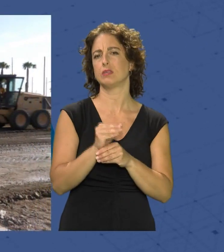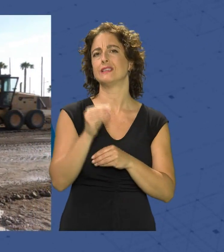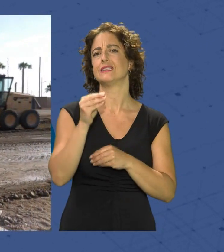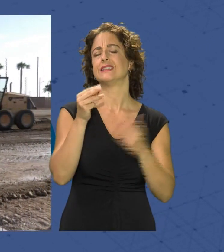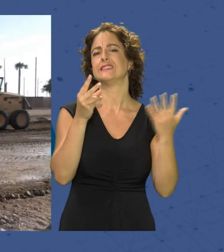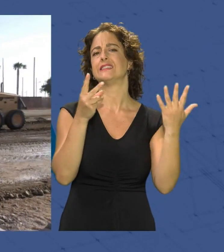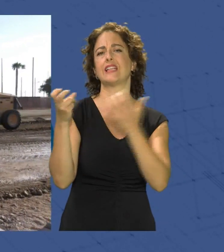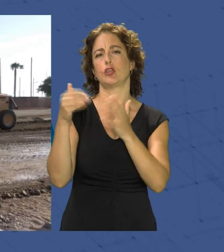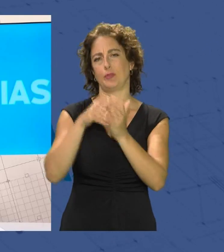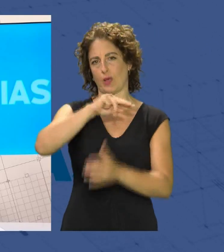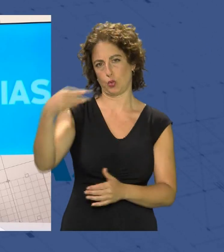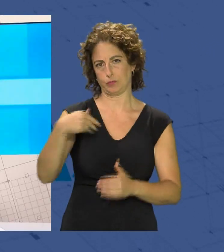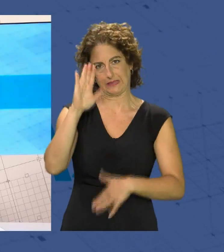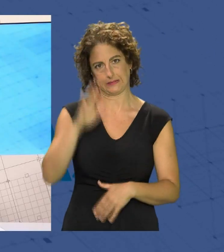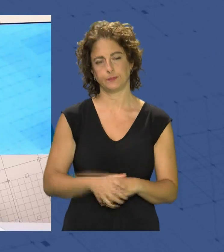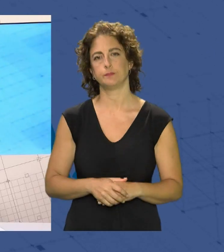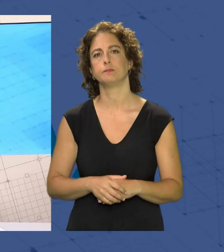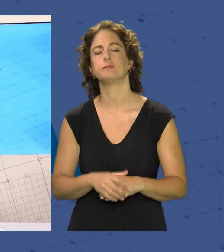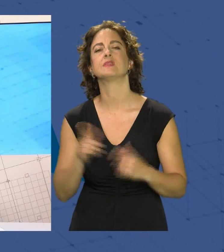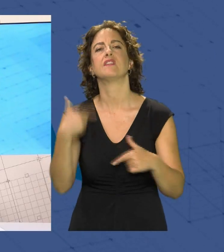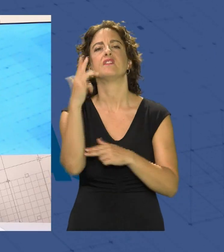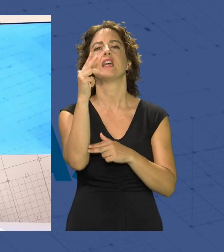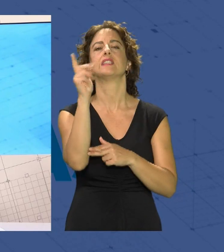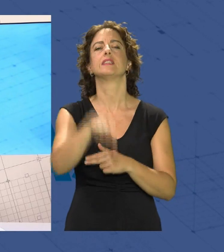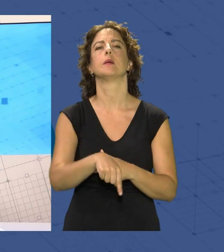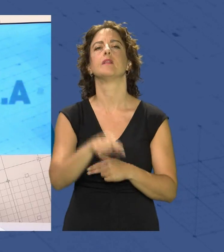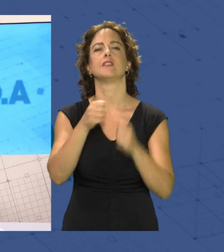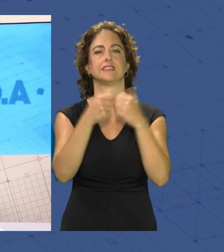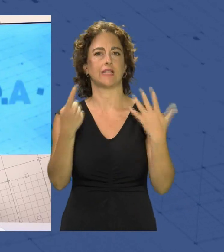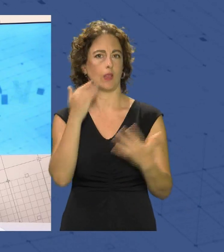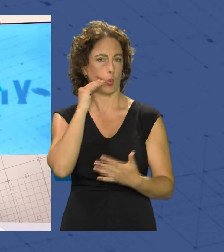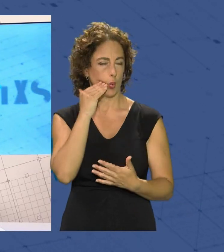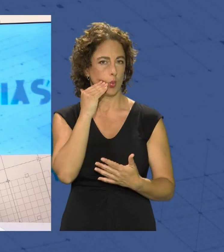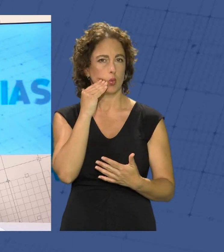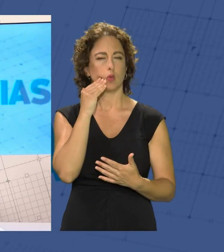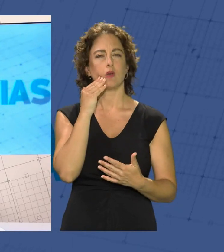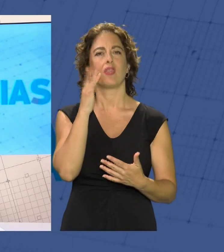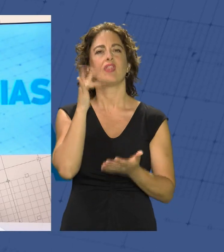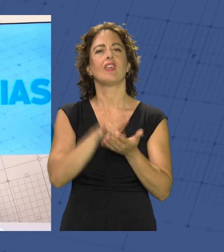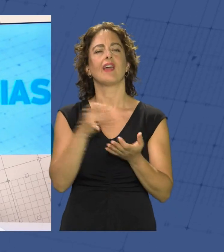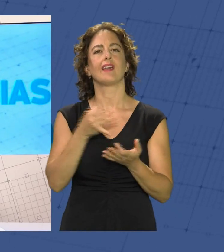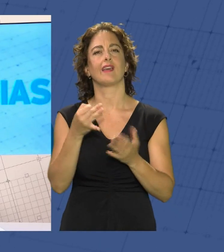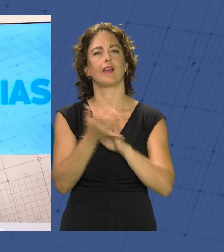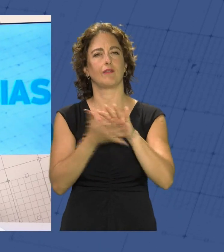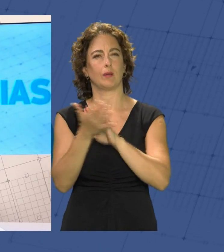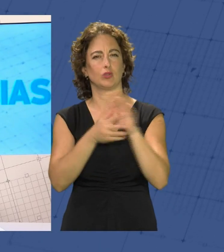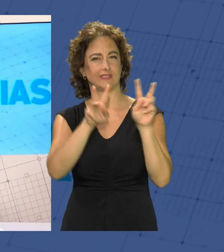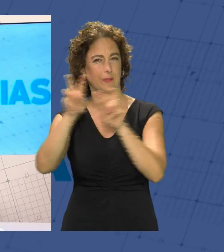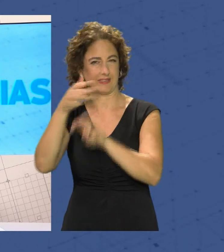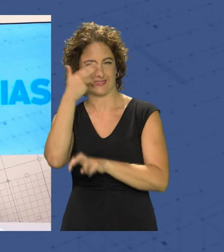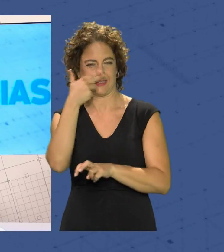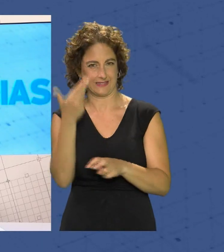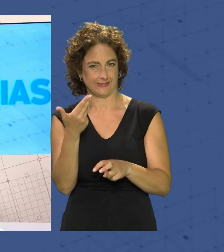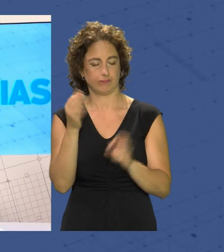700.000 euros Y más del viernes 26 de julio día en el que tratamos los siguientes temas de interés